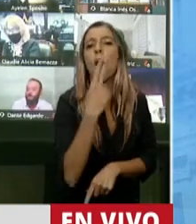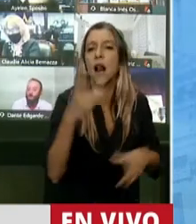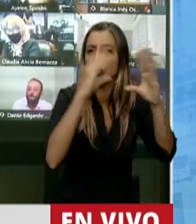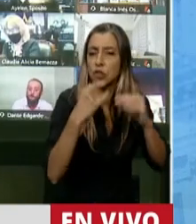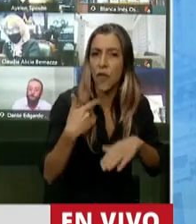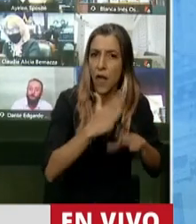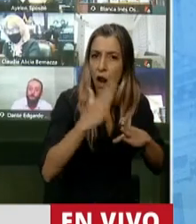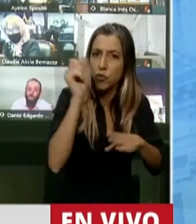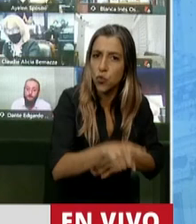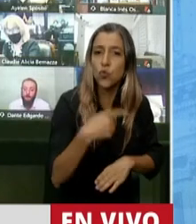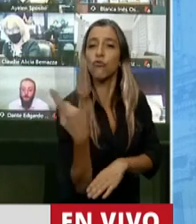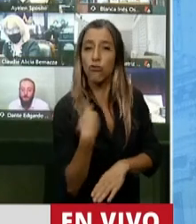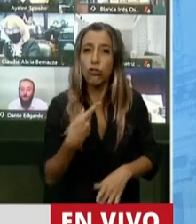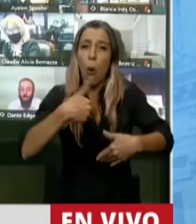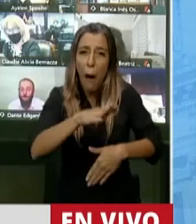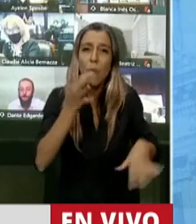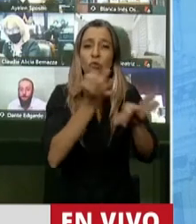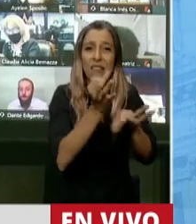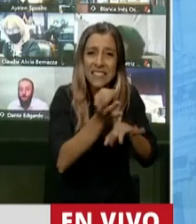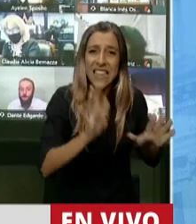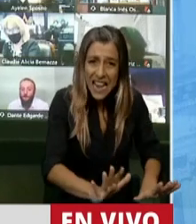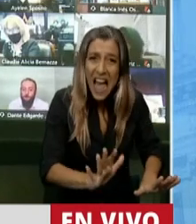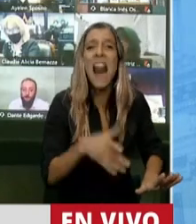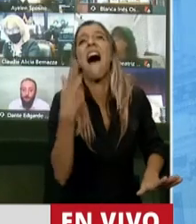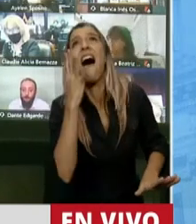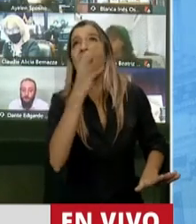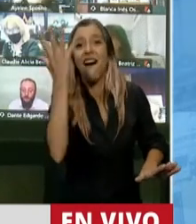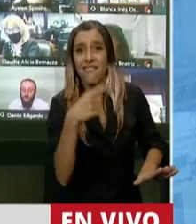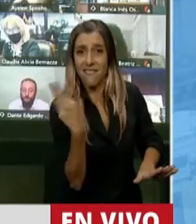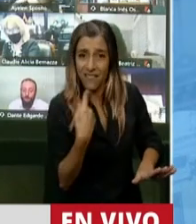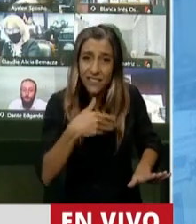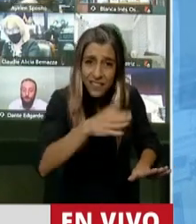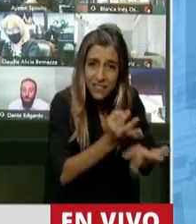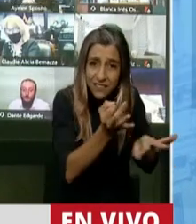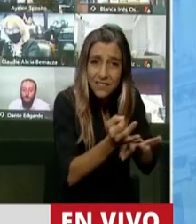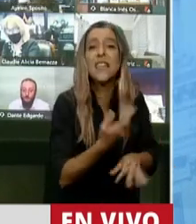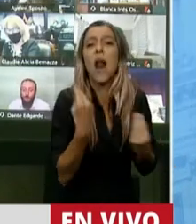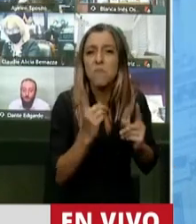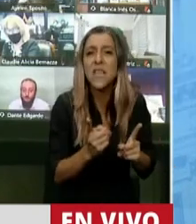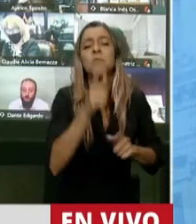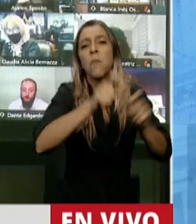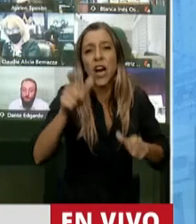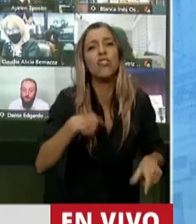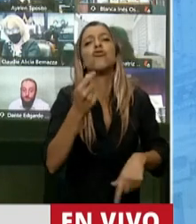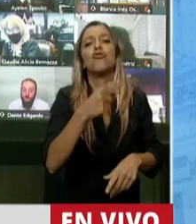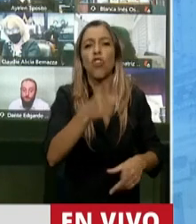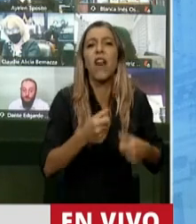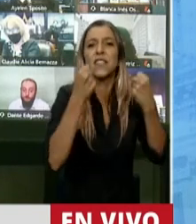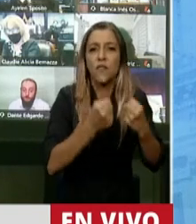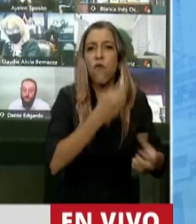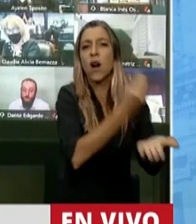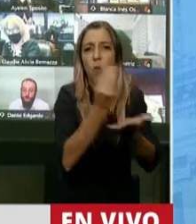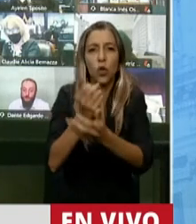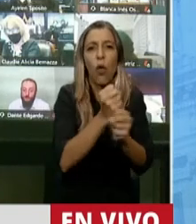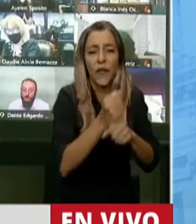su casa. ¿Qué les vamos a enseñar a nosotros? ¿Qué les vamos a enseñar nosotros a esos que generan empleo, que ponen capital en riesgo, que